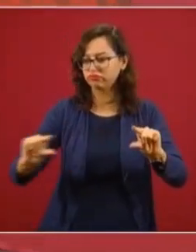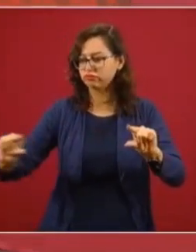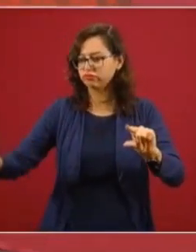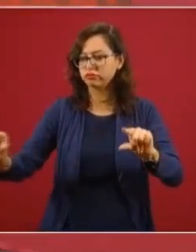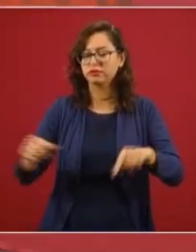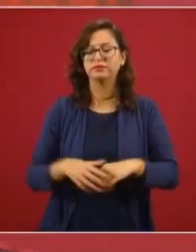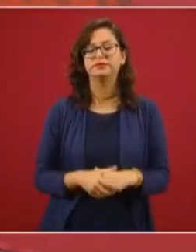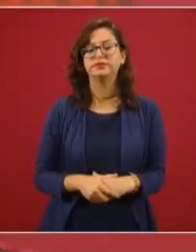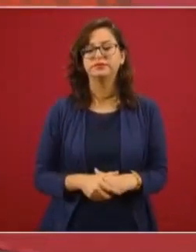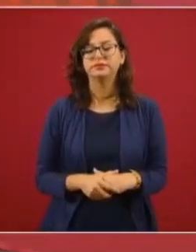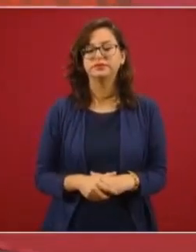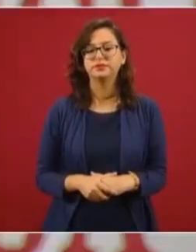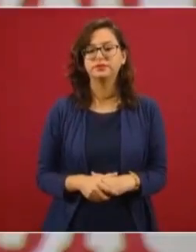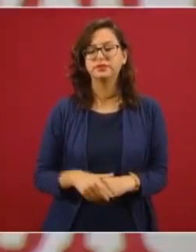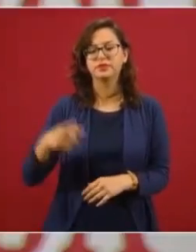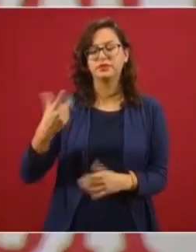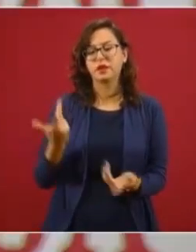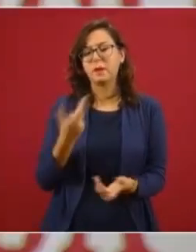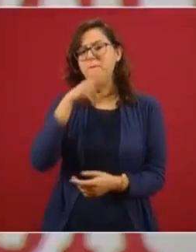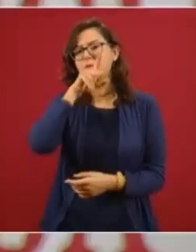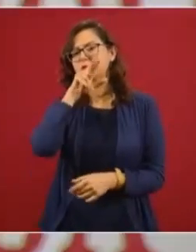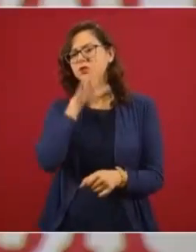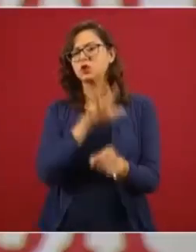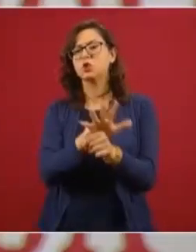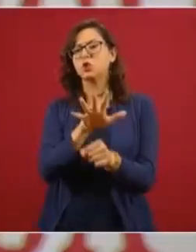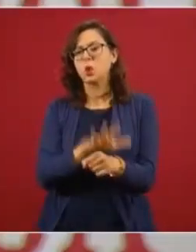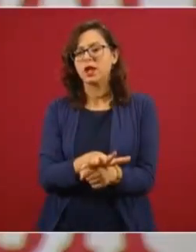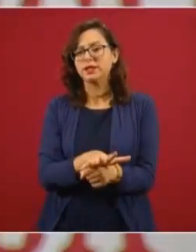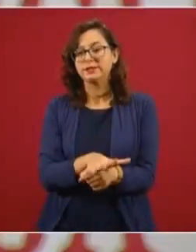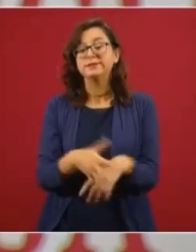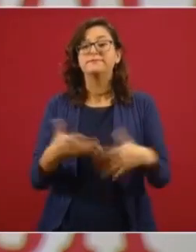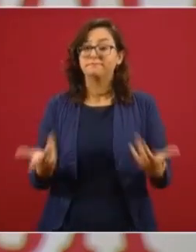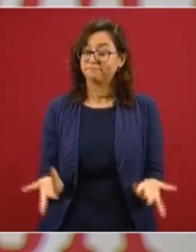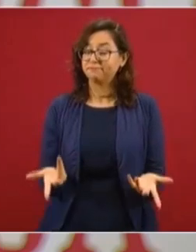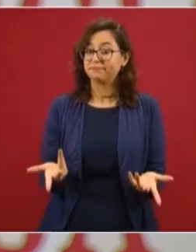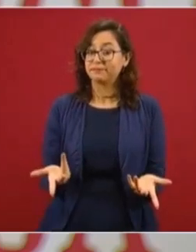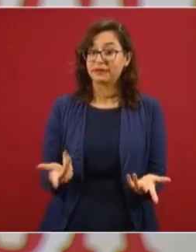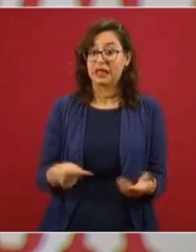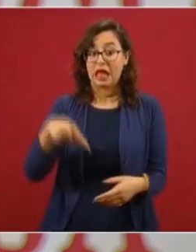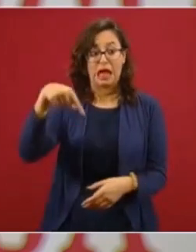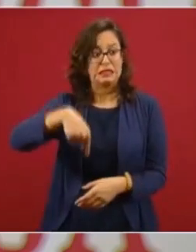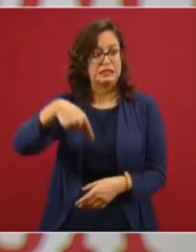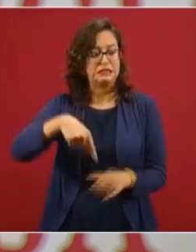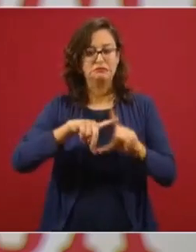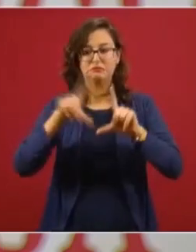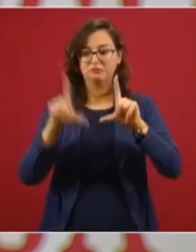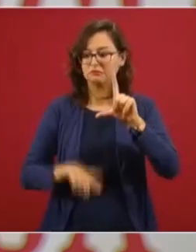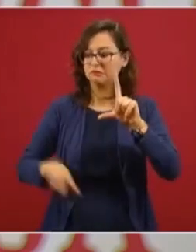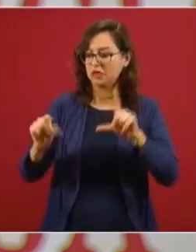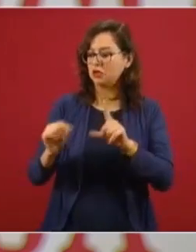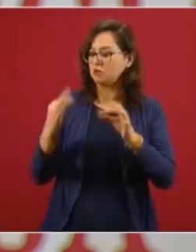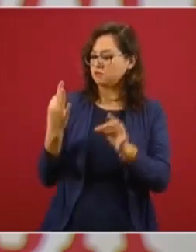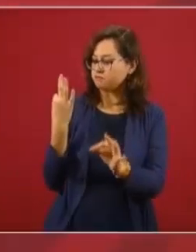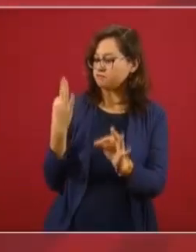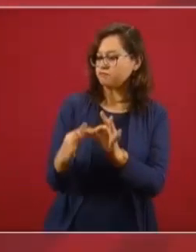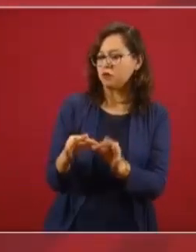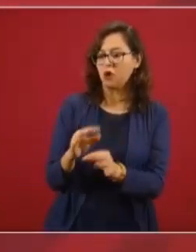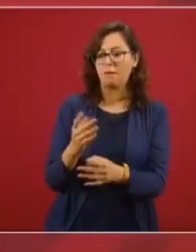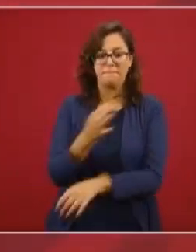¿Qué es la preocupación? Bueno, que México tenga acceso y pueda garantizar el acceso universal y en tiempo, como decíamos.